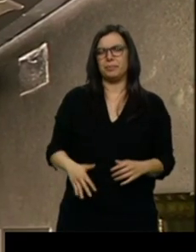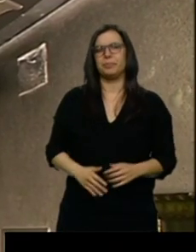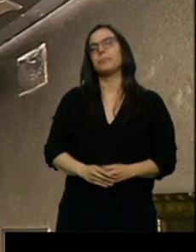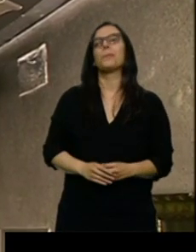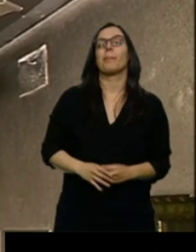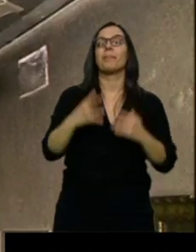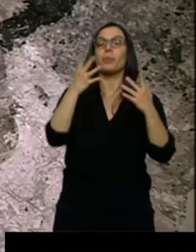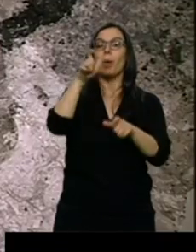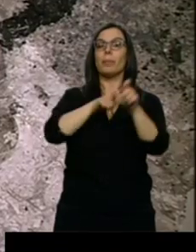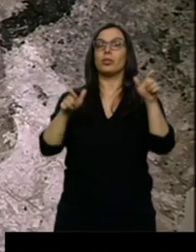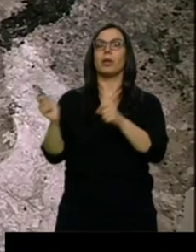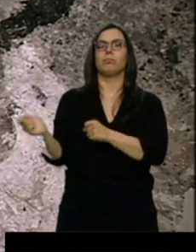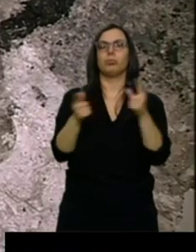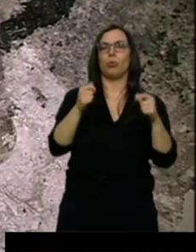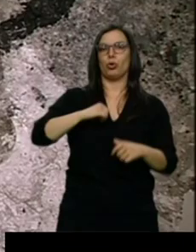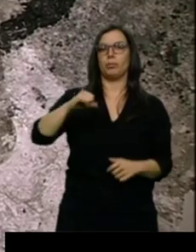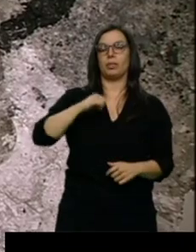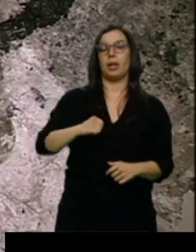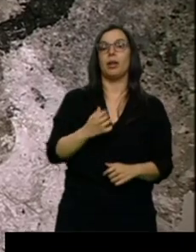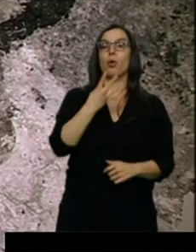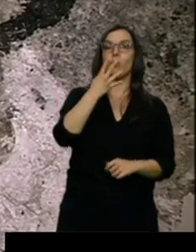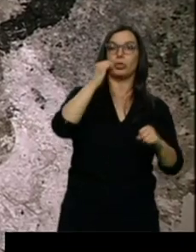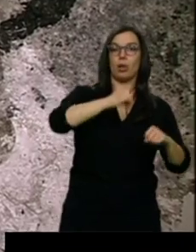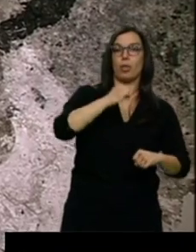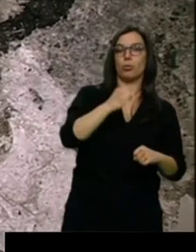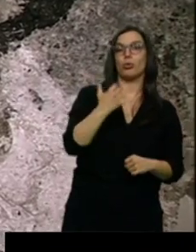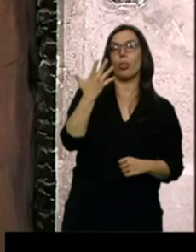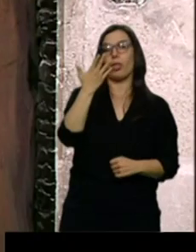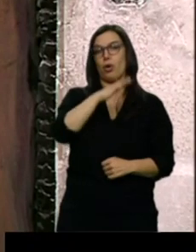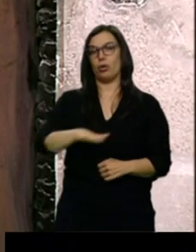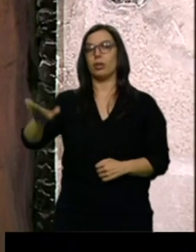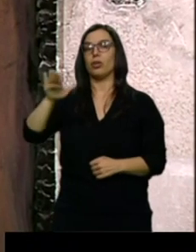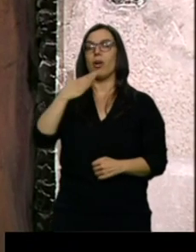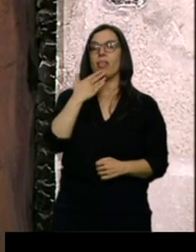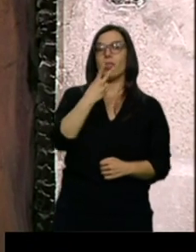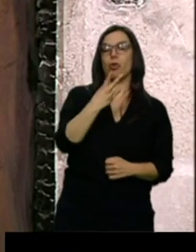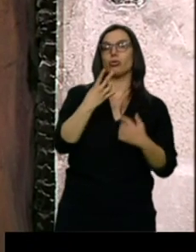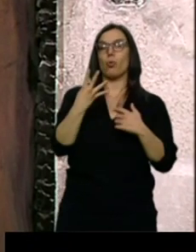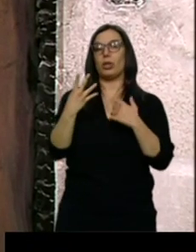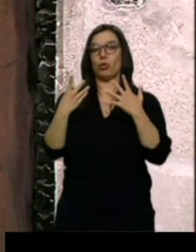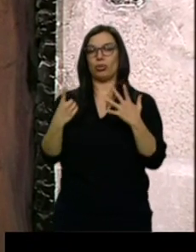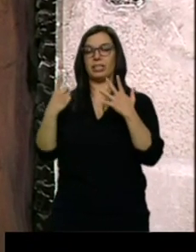trasladados al hospital, cuatro adultos y cinco menores de dos, cuatro, seis y siete años.